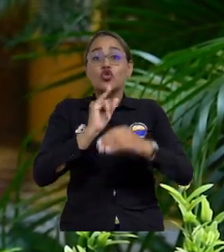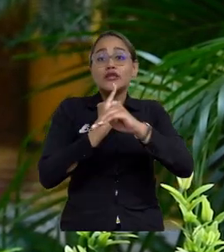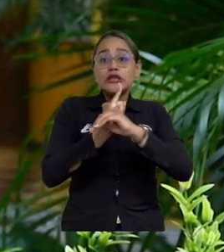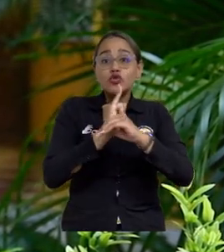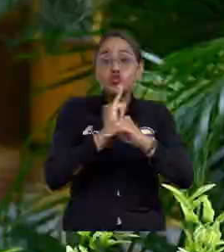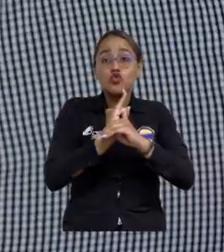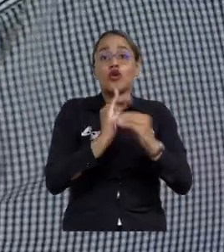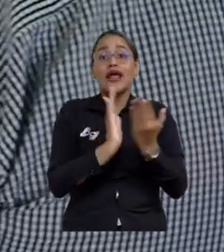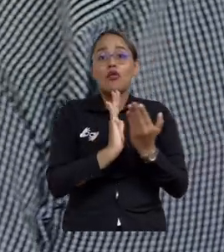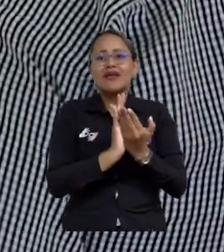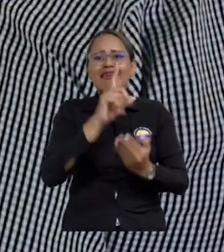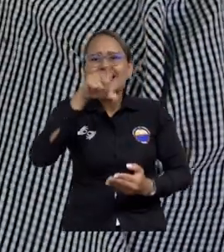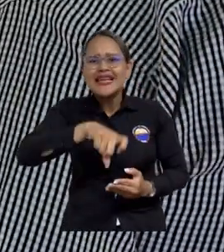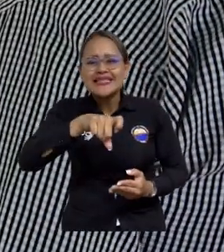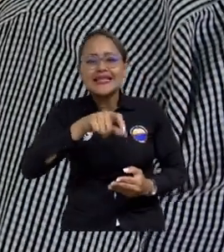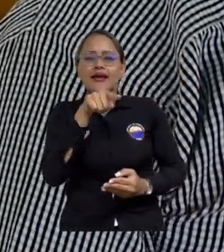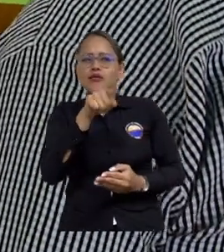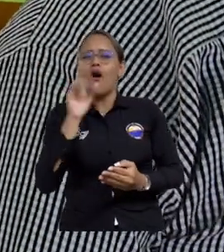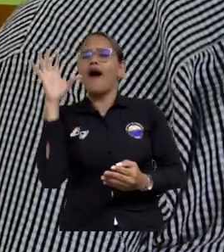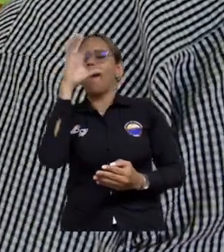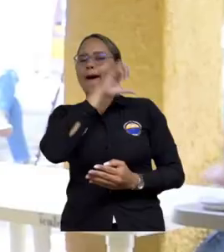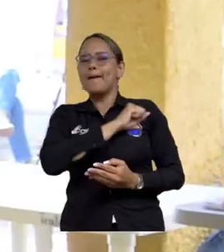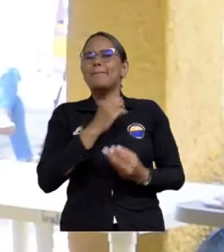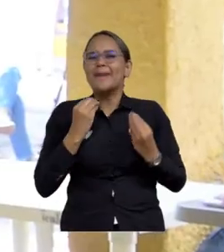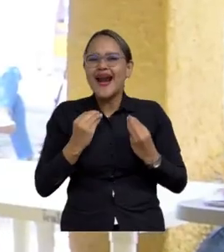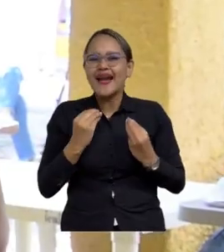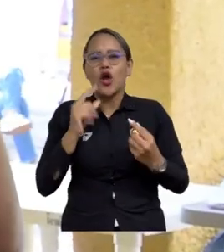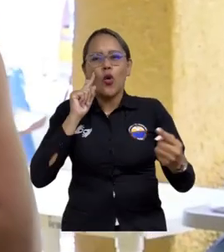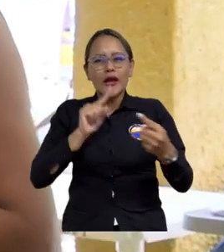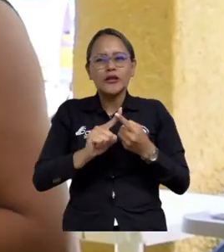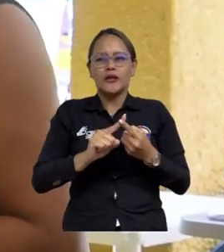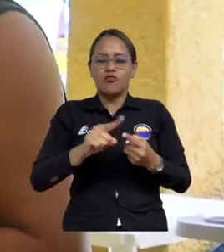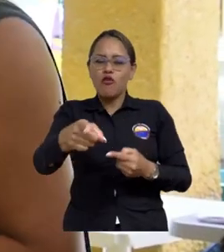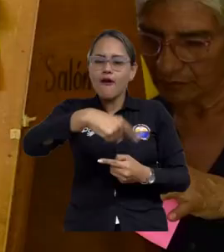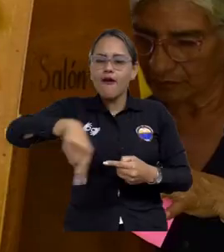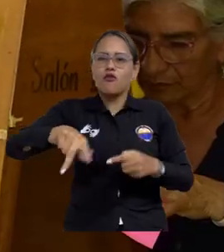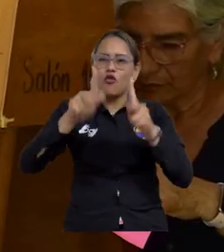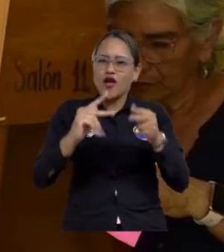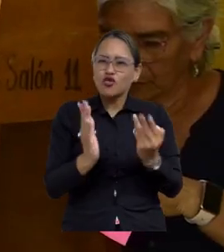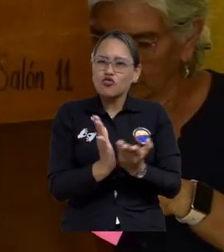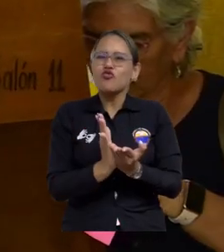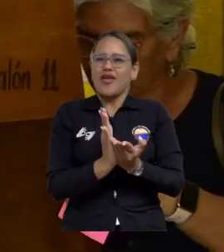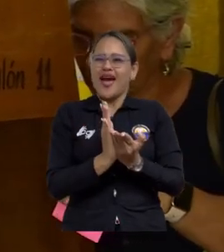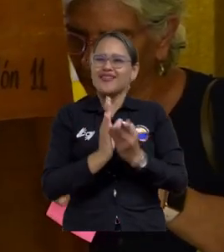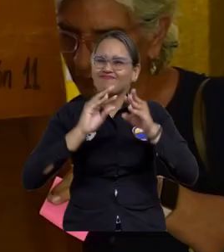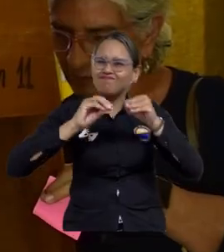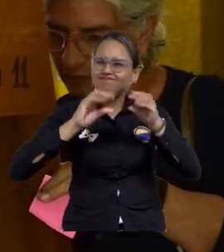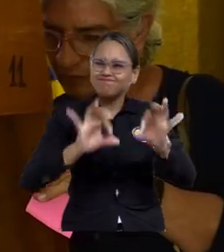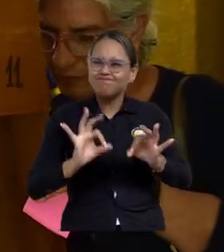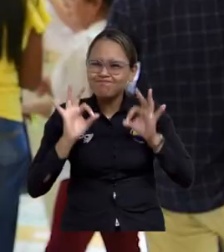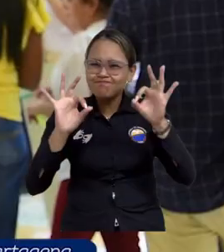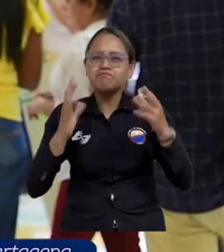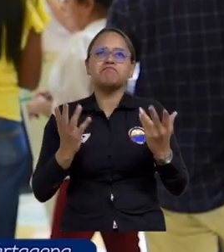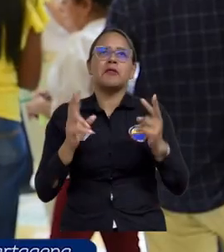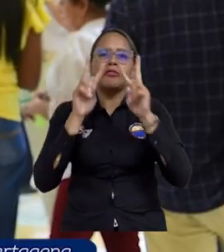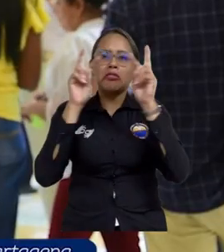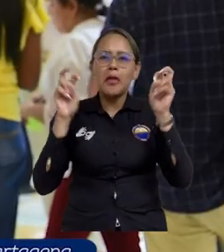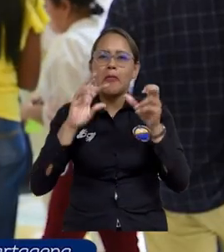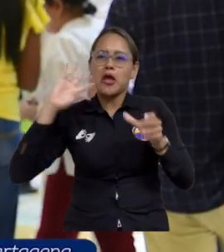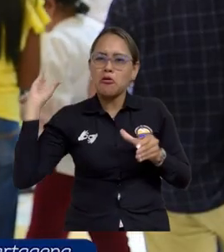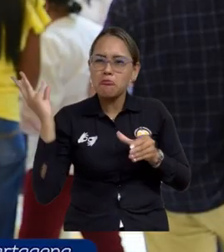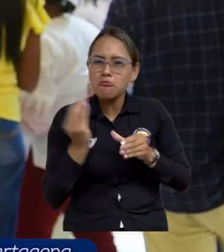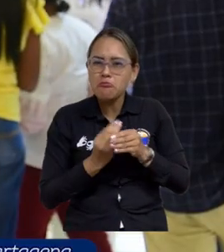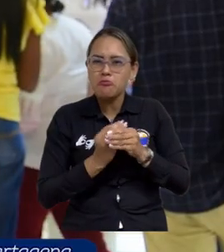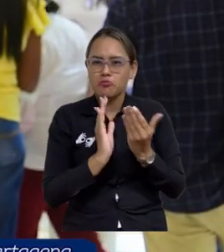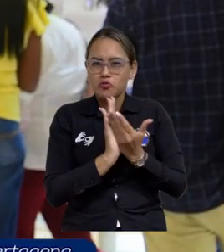docentes y aún las instituciones educativas para avanzar en el proceso de formación integral de nuestros estudiantes. Temáticas de educación